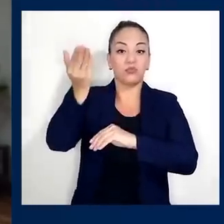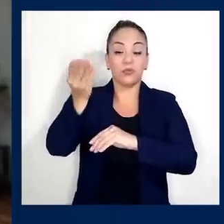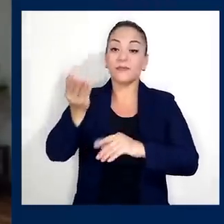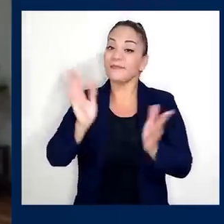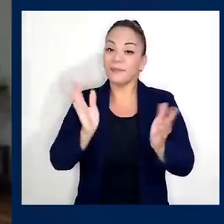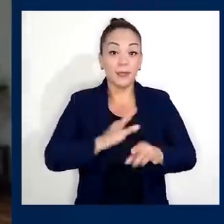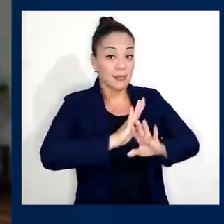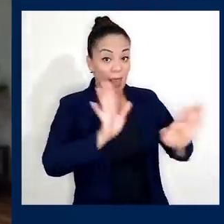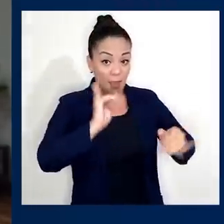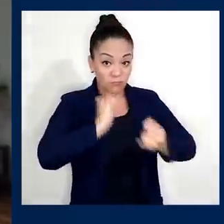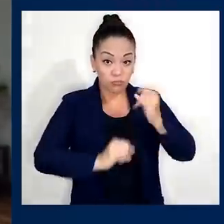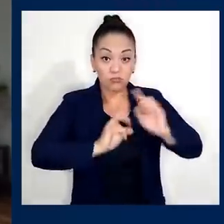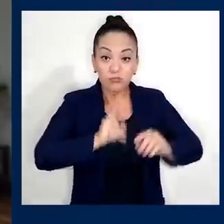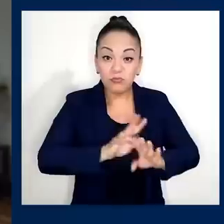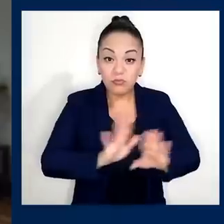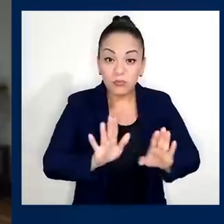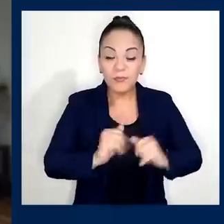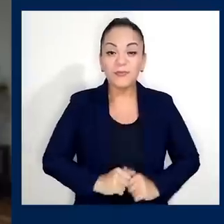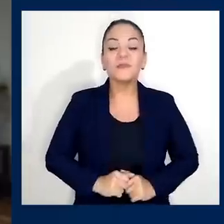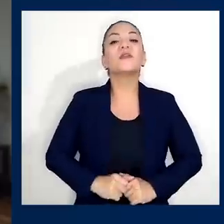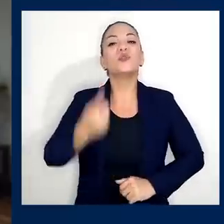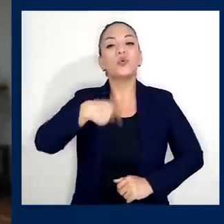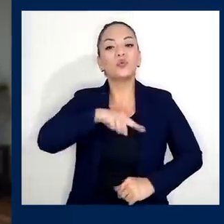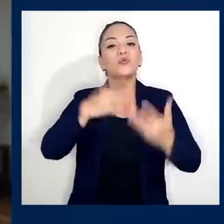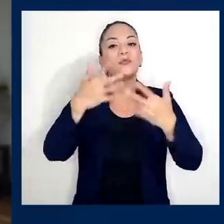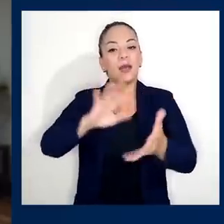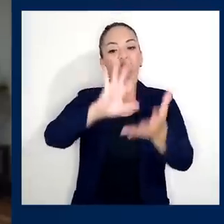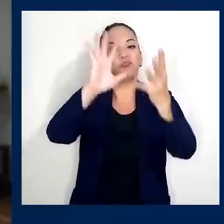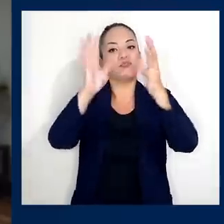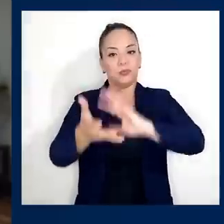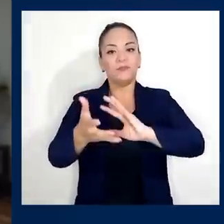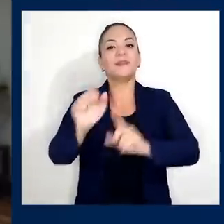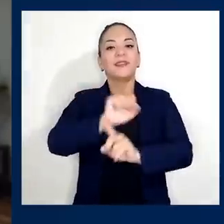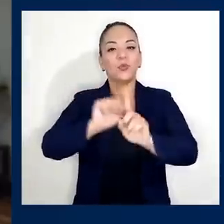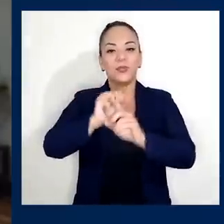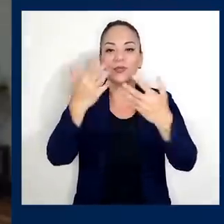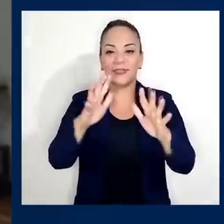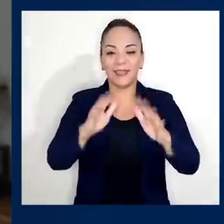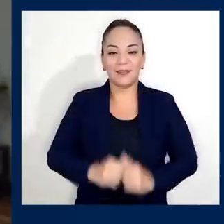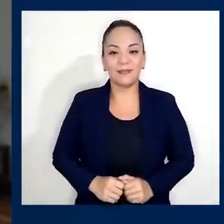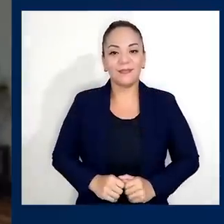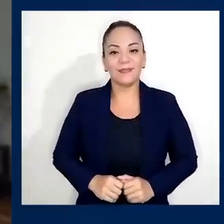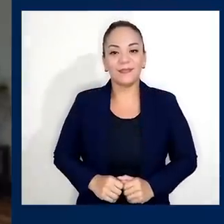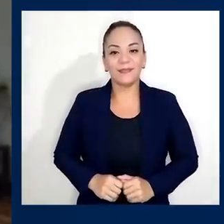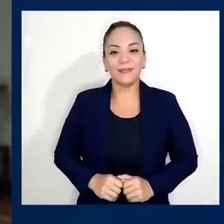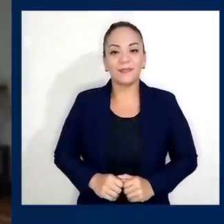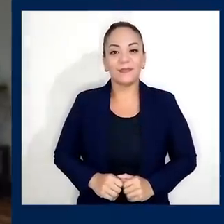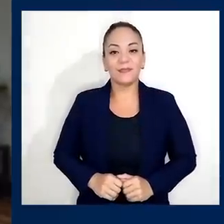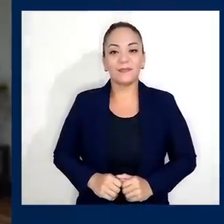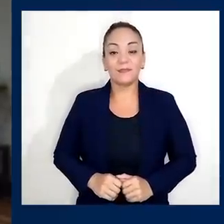Pero ya eso se acabó, porque le dimos vuelta a la situación. Y en lugar de andar